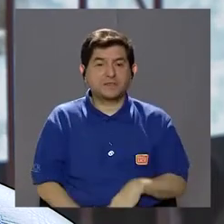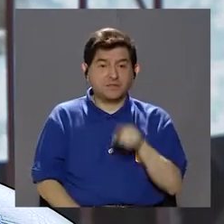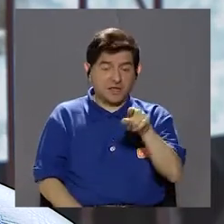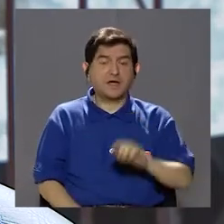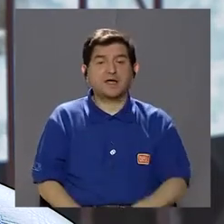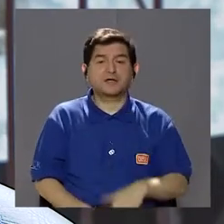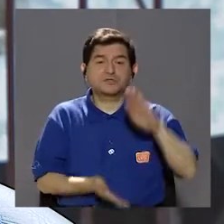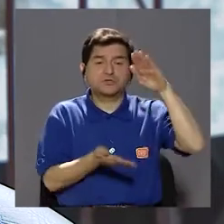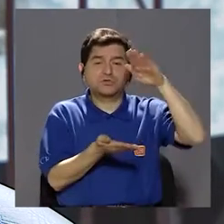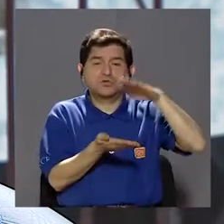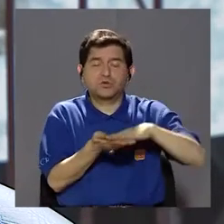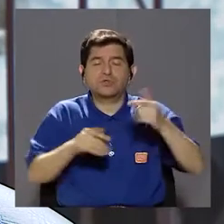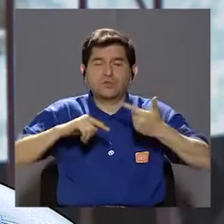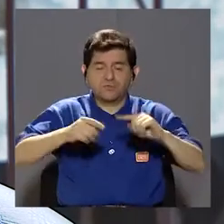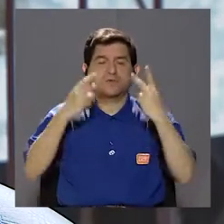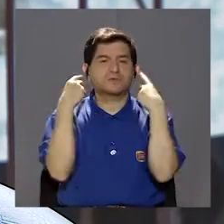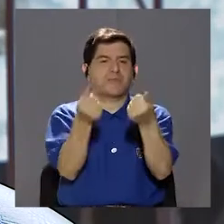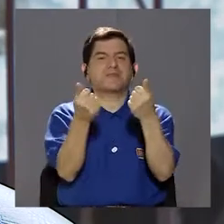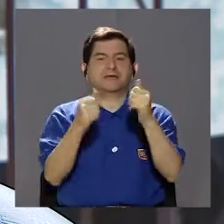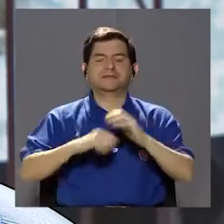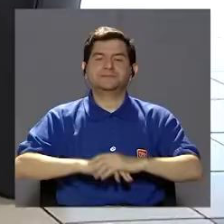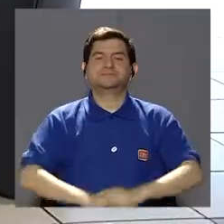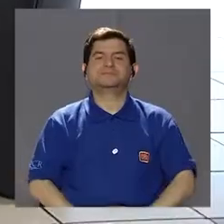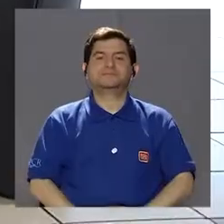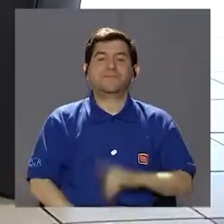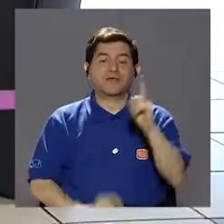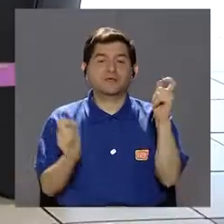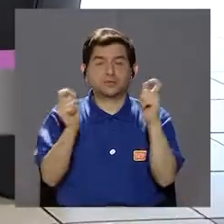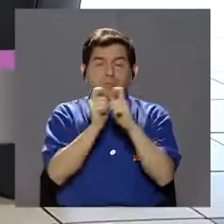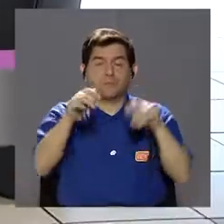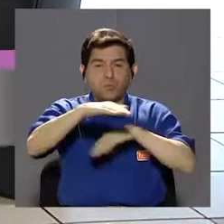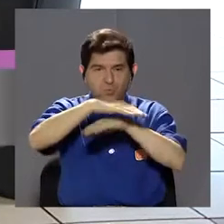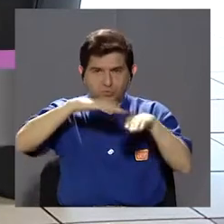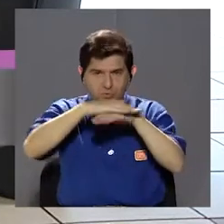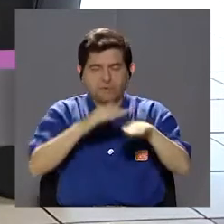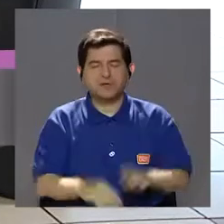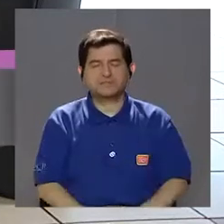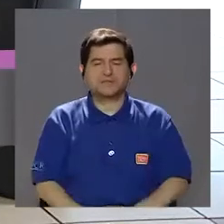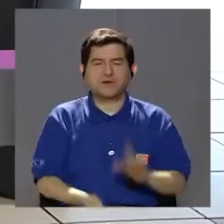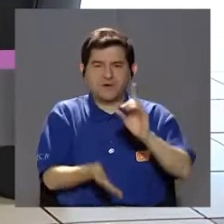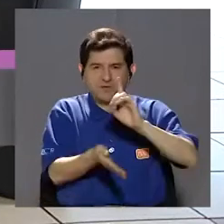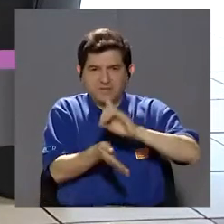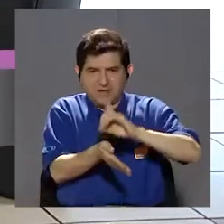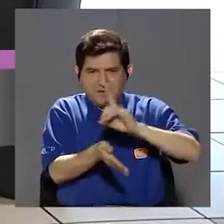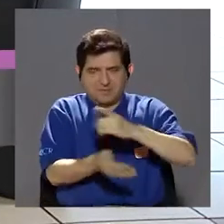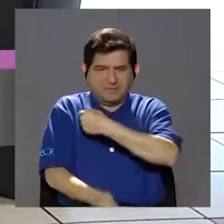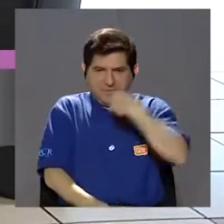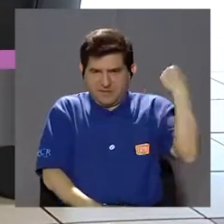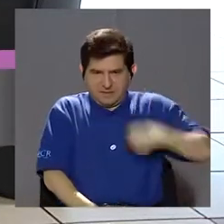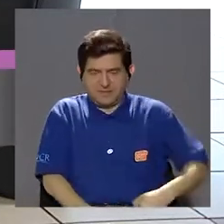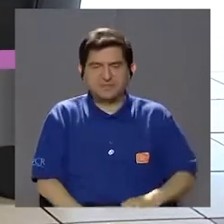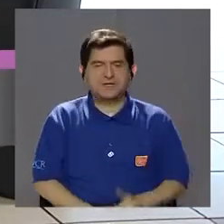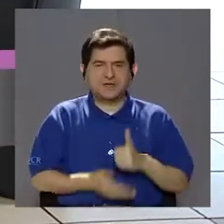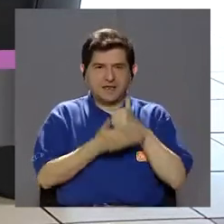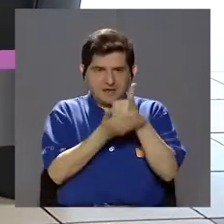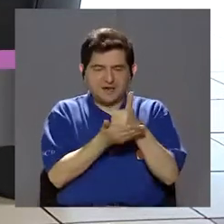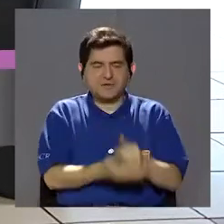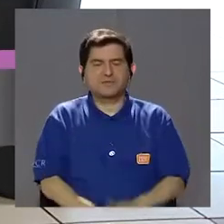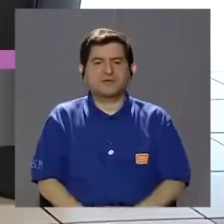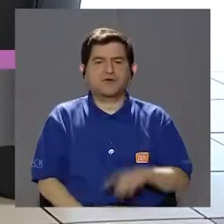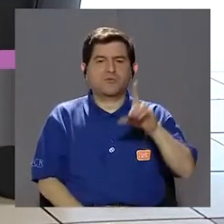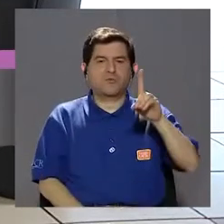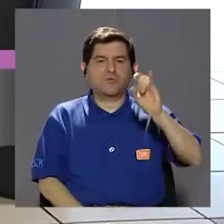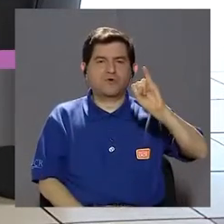va a producir un dolor, bajar el dolor de una forma inmediata, es un punto básico, en lo que es medicina china, que nos sirve como